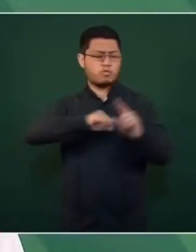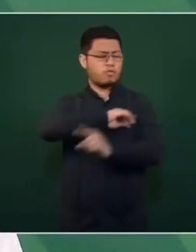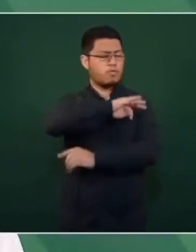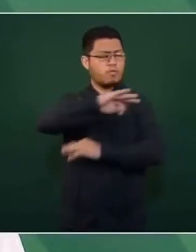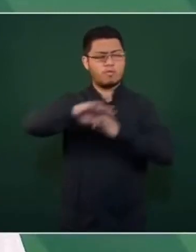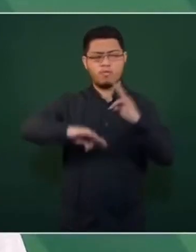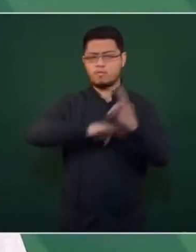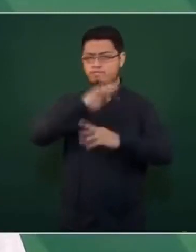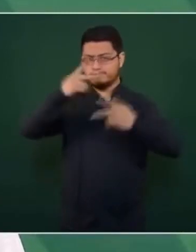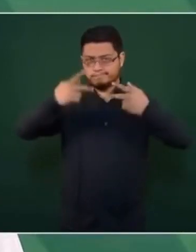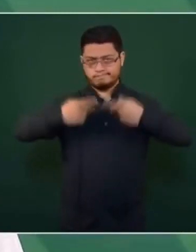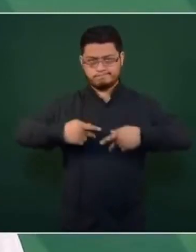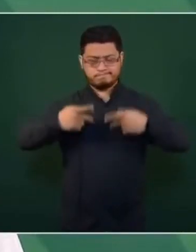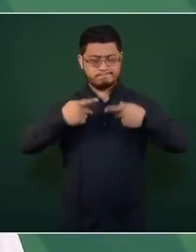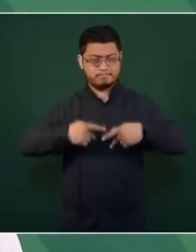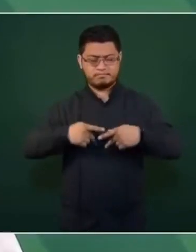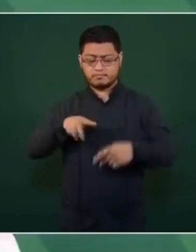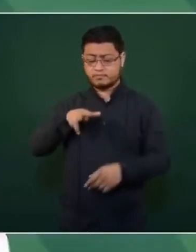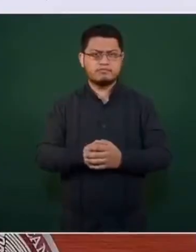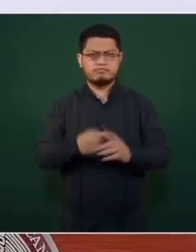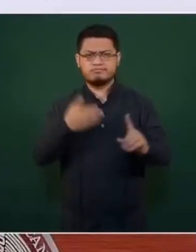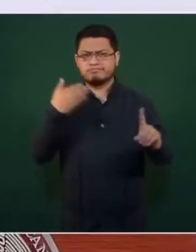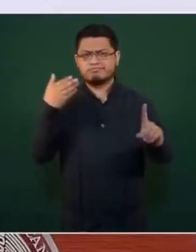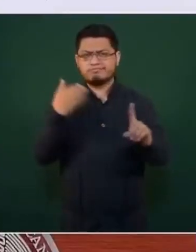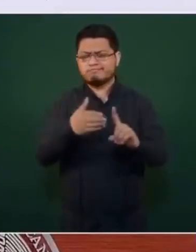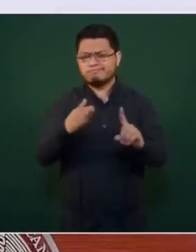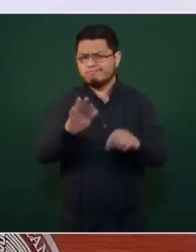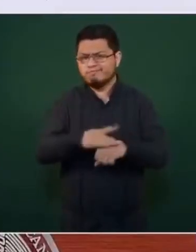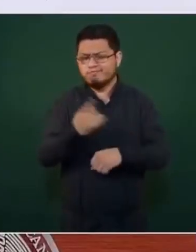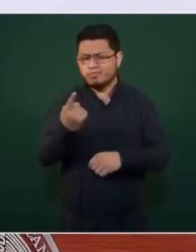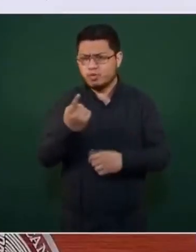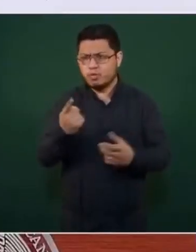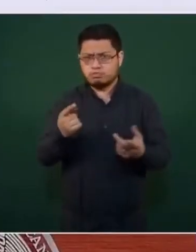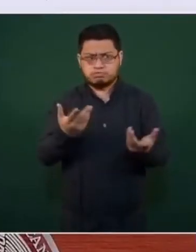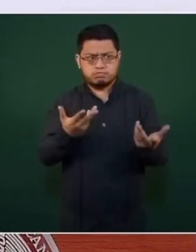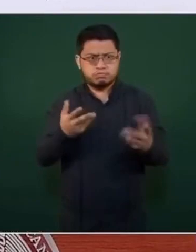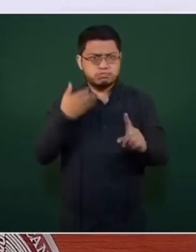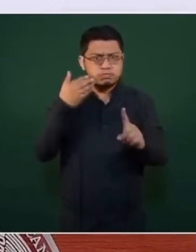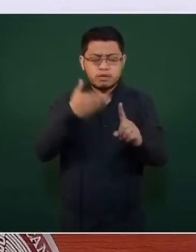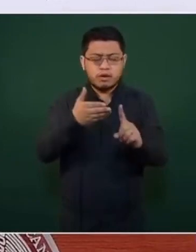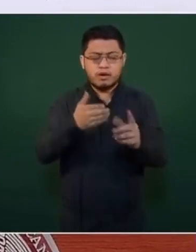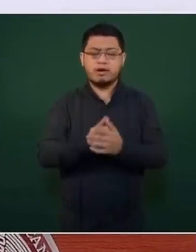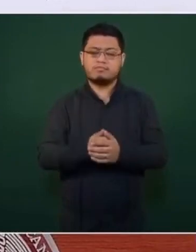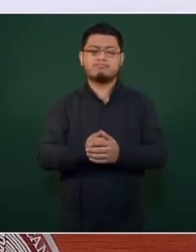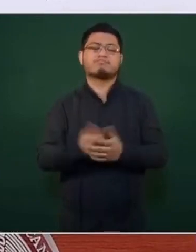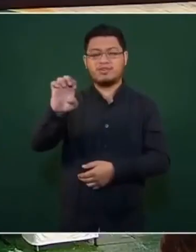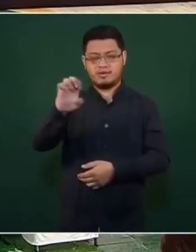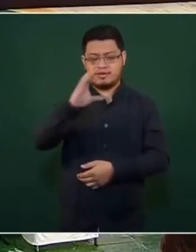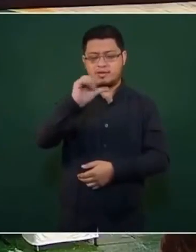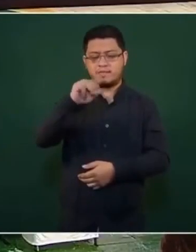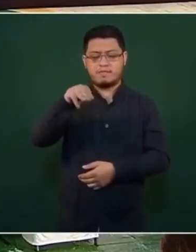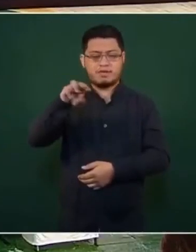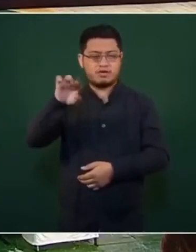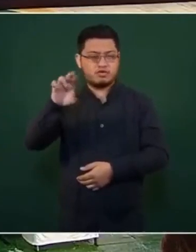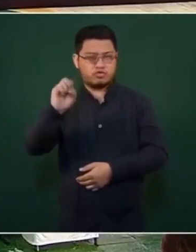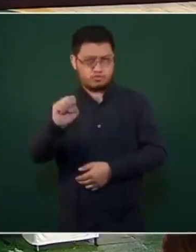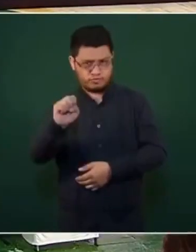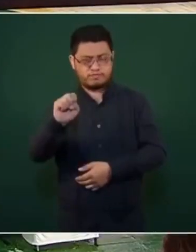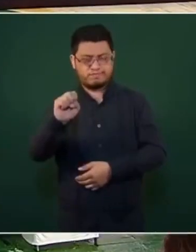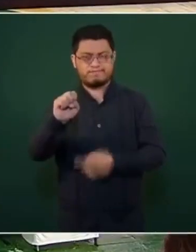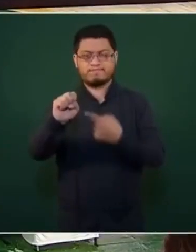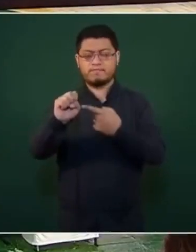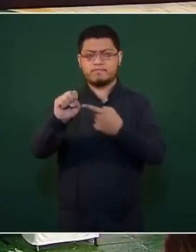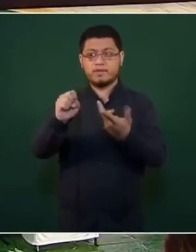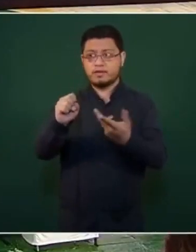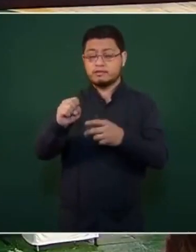López-Gatell, subsecretario de Prevención y Promoción de la Salud, el haber llegado a más del 80% de la población vacunada en el país, una meta que se trazó desde